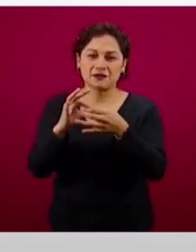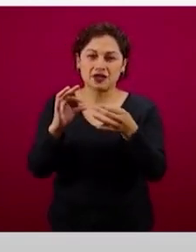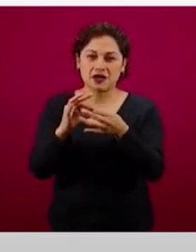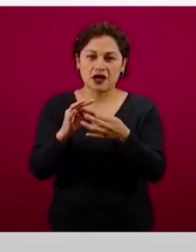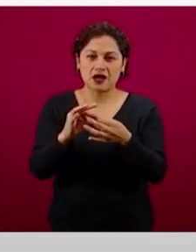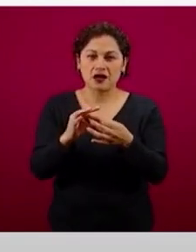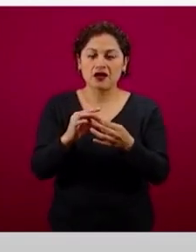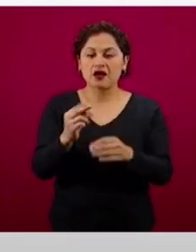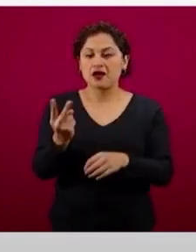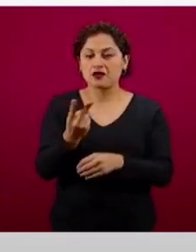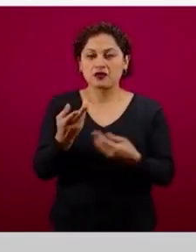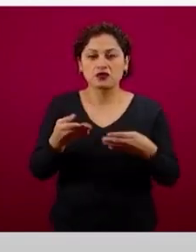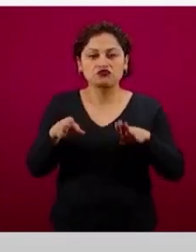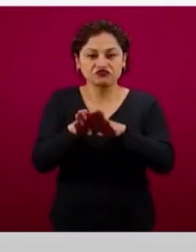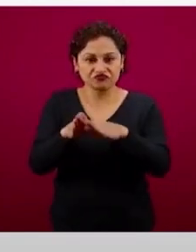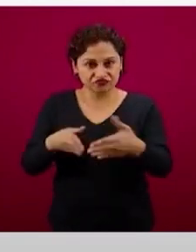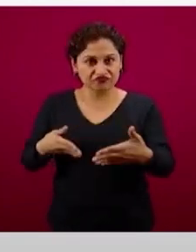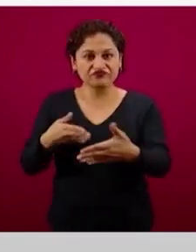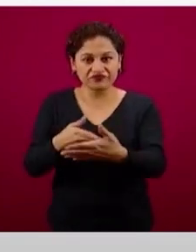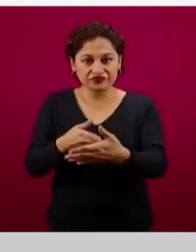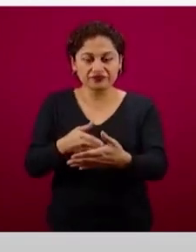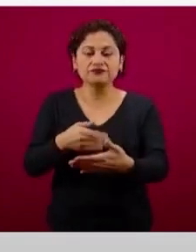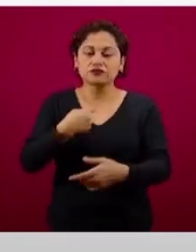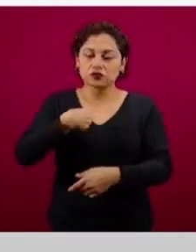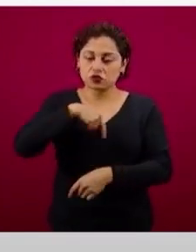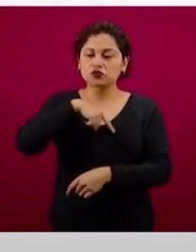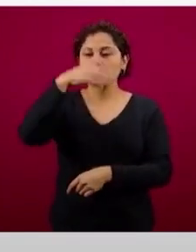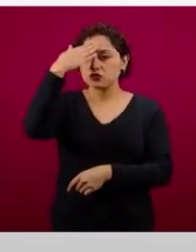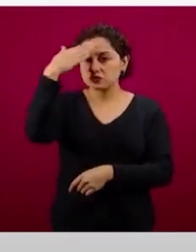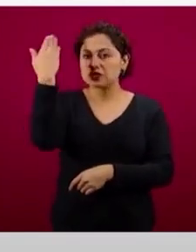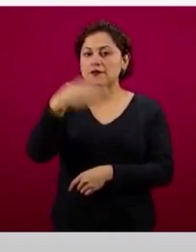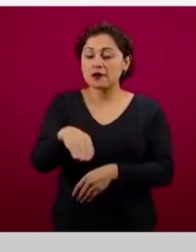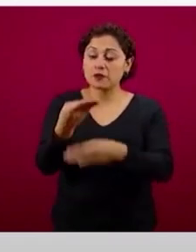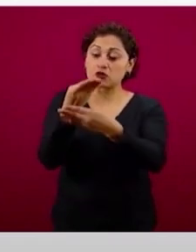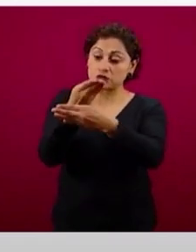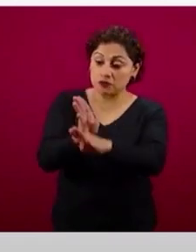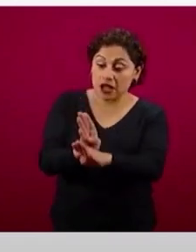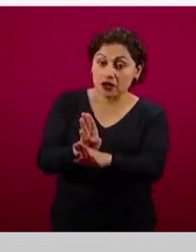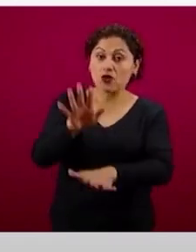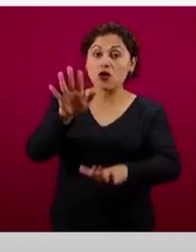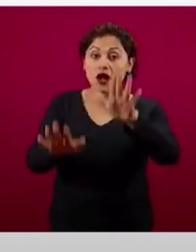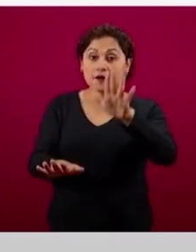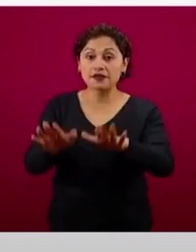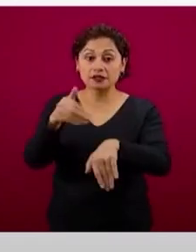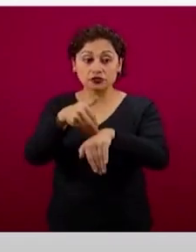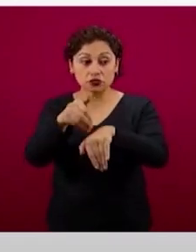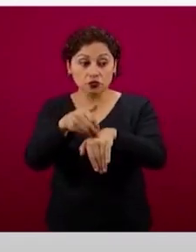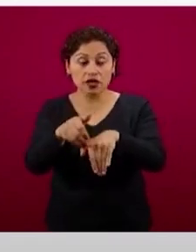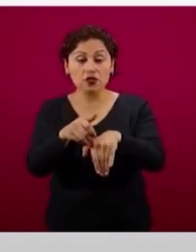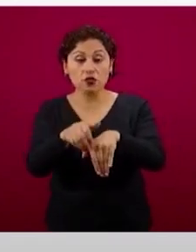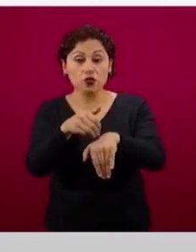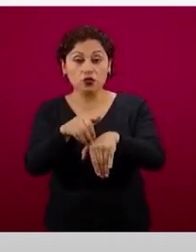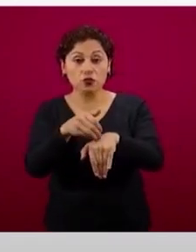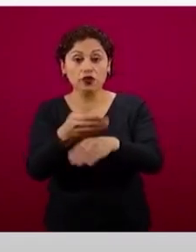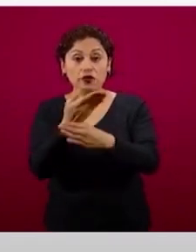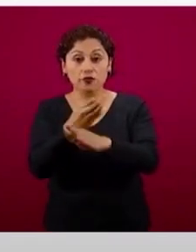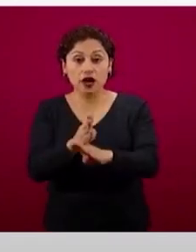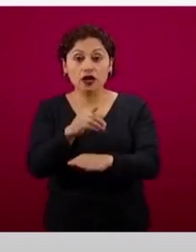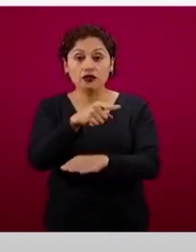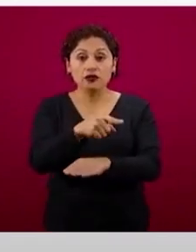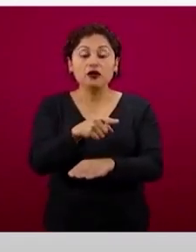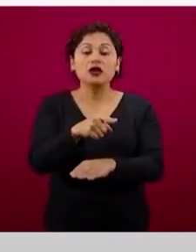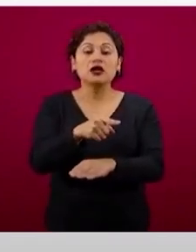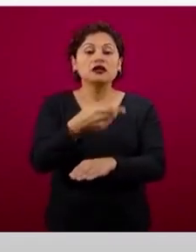sabemos que en el mercado hay cuentas bancarias que están limitadas en cuanto al número de depósitos